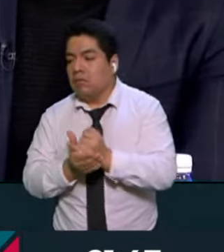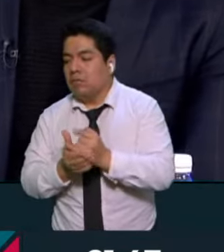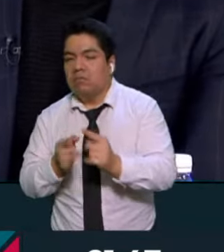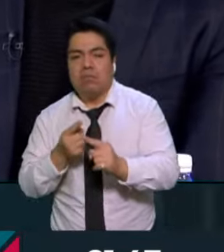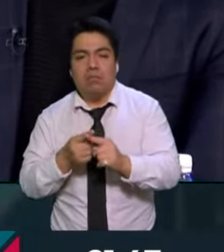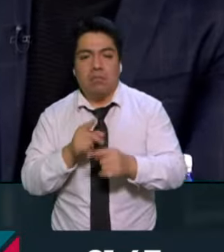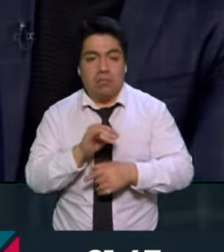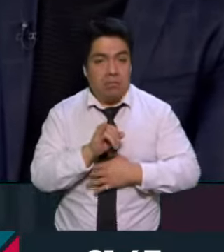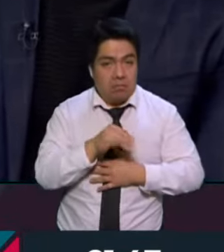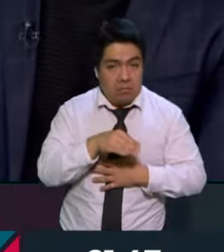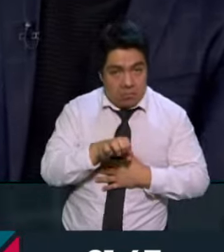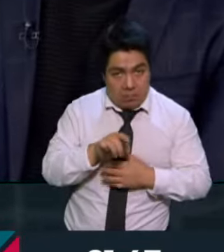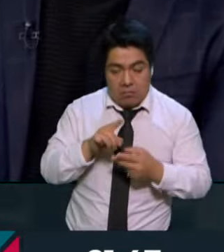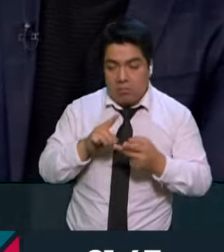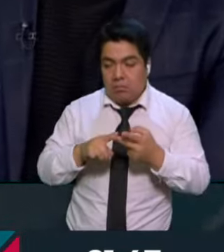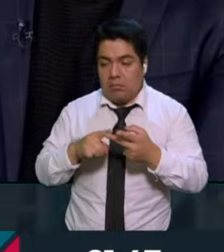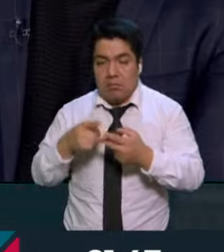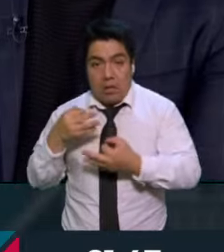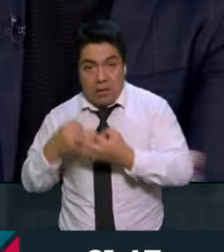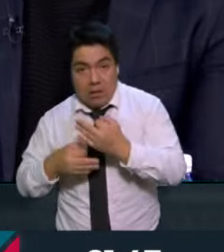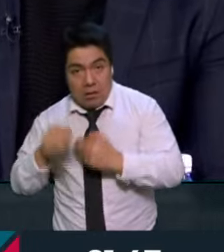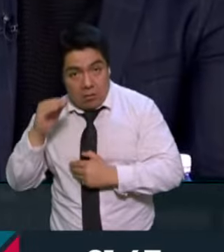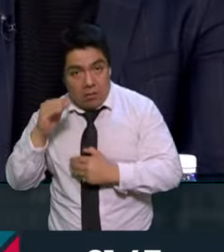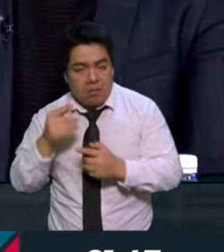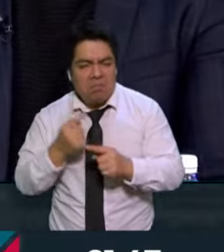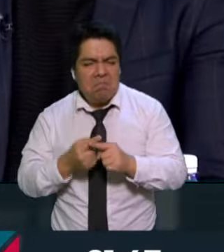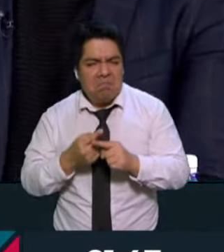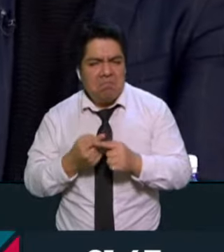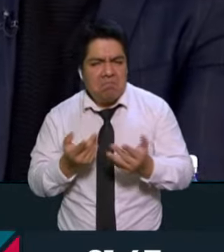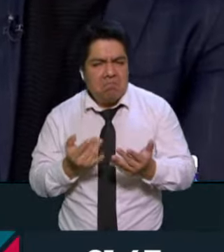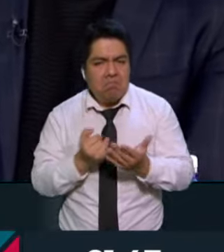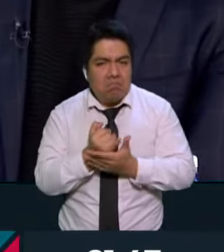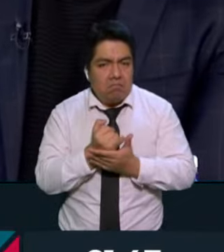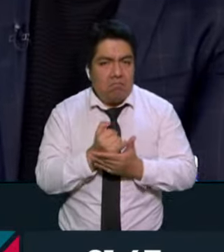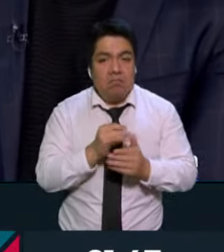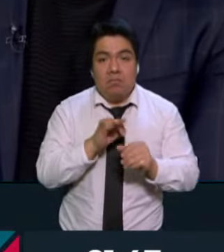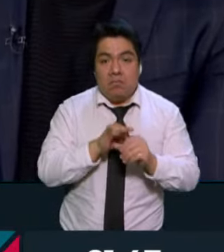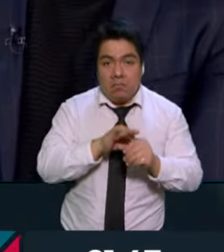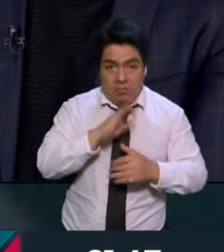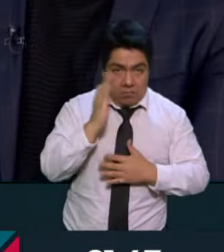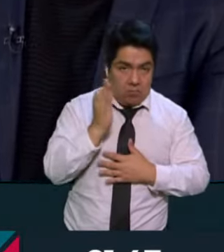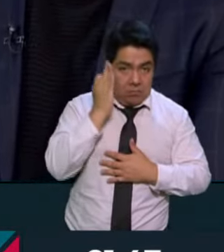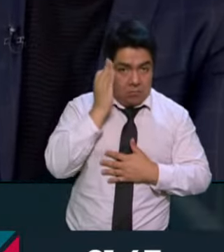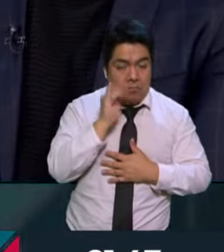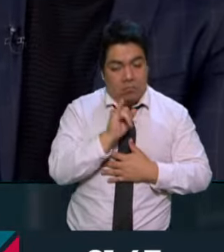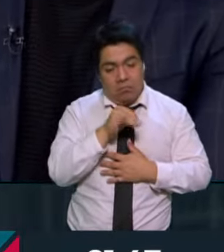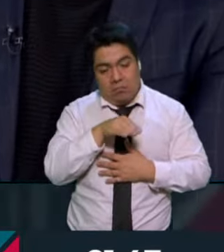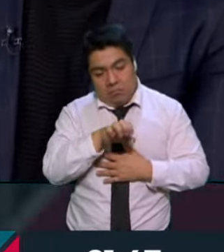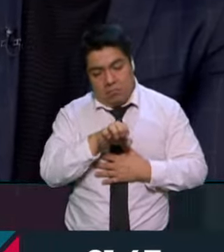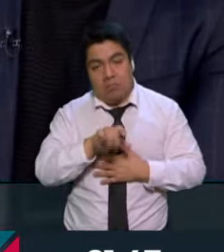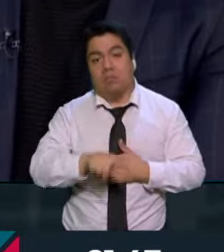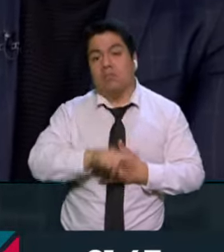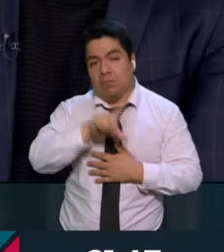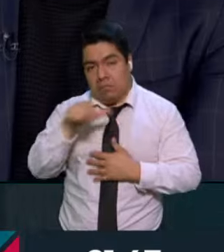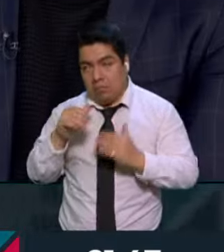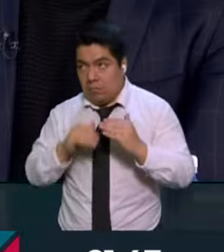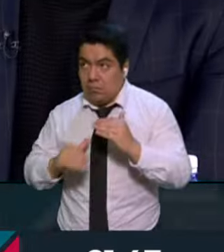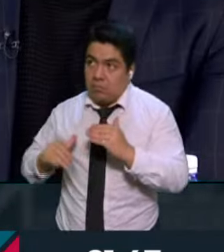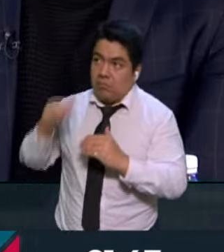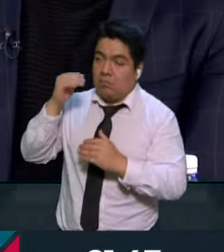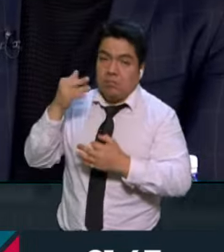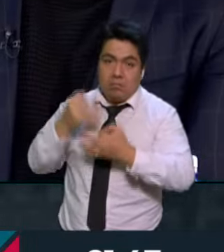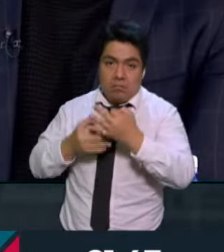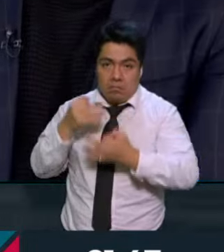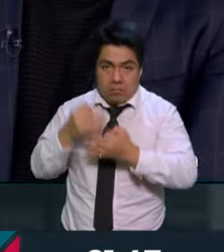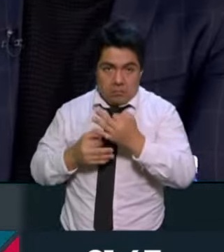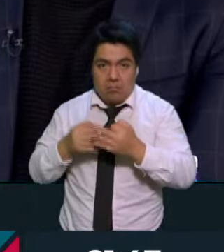El Instituto Nacional Electoral, el Tribunal, ¿en dónde estamos en este momento? Sí, para la elección federal es el Instituto Nacional Electoral y después el Tribunal Electoral del